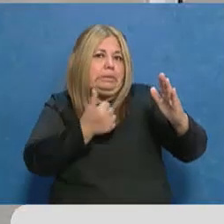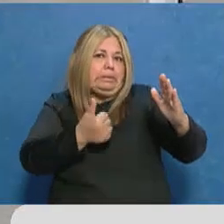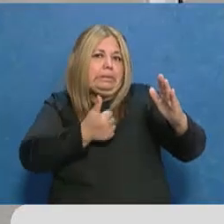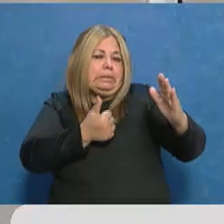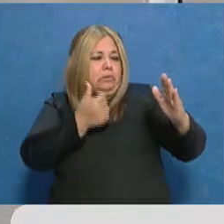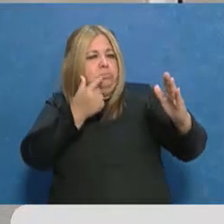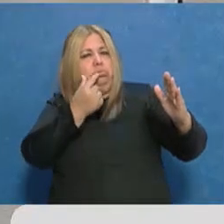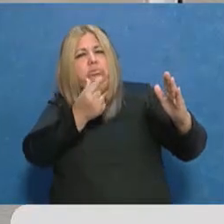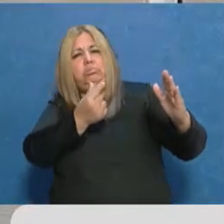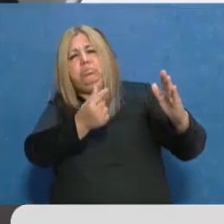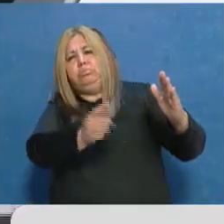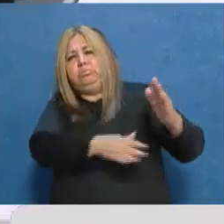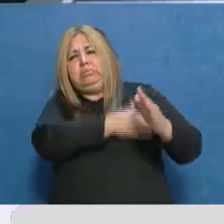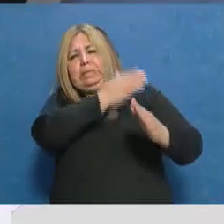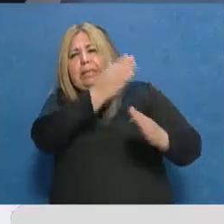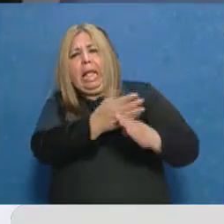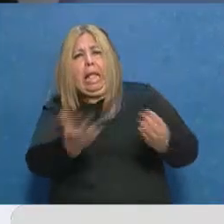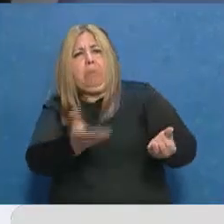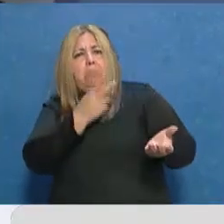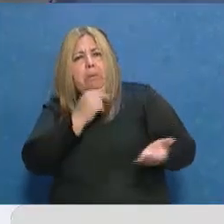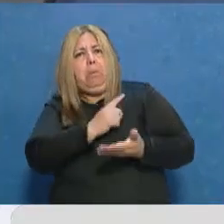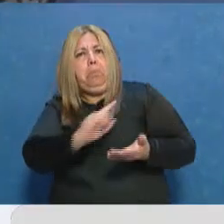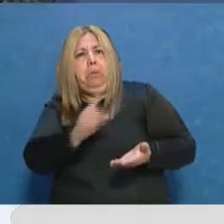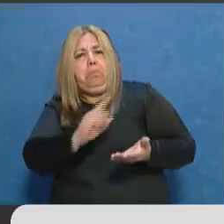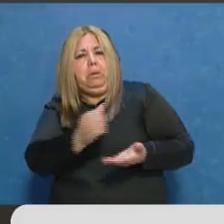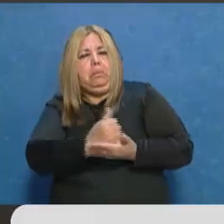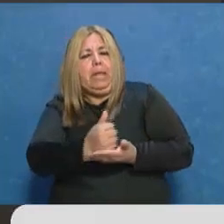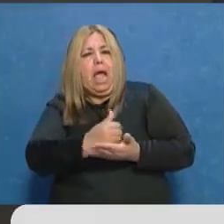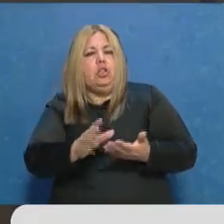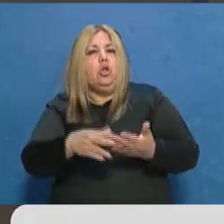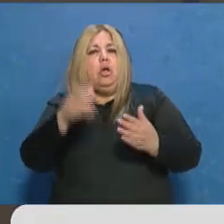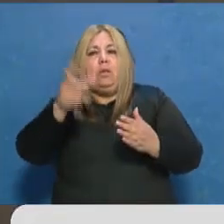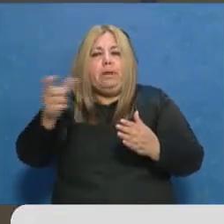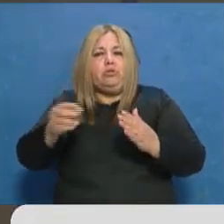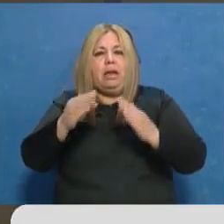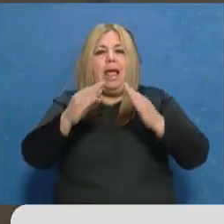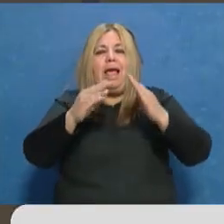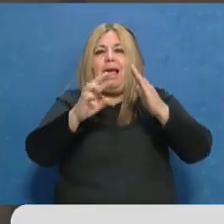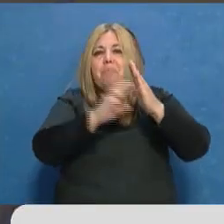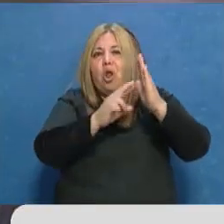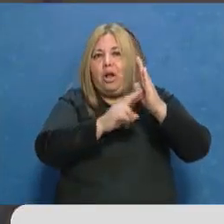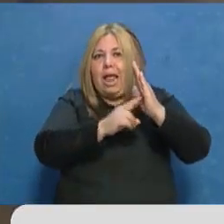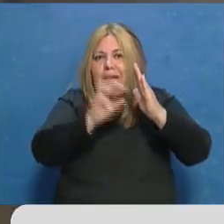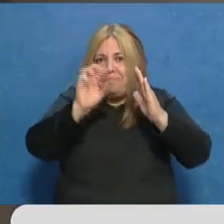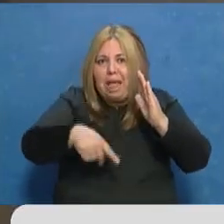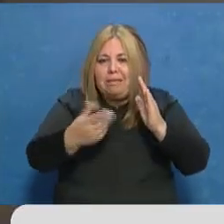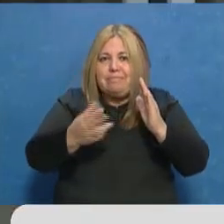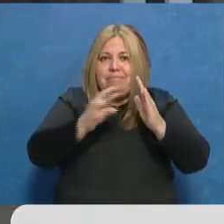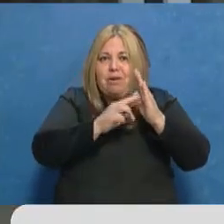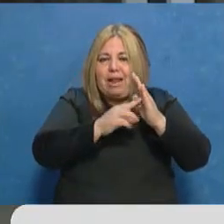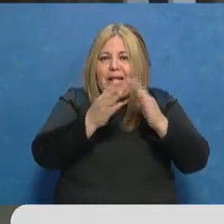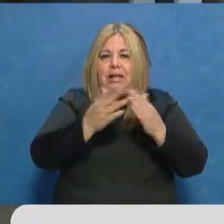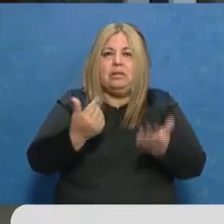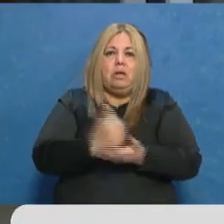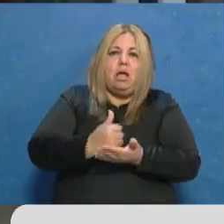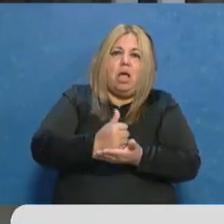Es que tras resultar beneficiados por el plan Procrear, presentaron toda la documentación correspondiente, pero siguen a la espera de